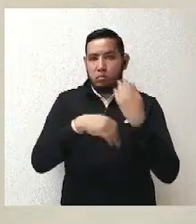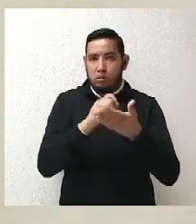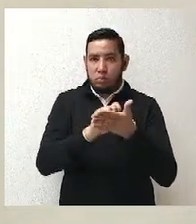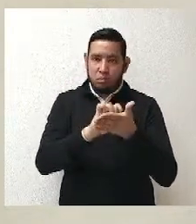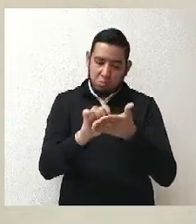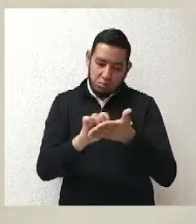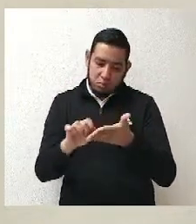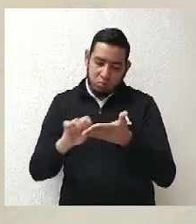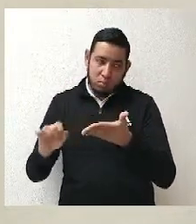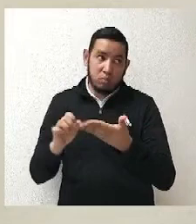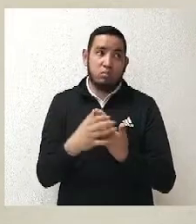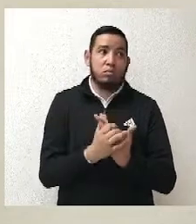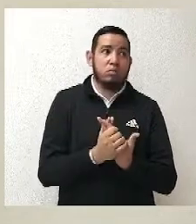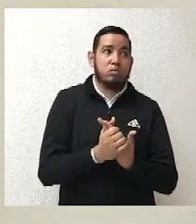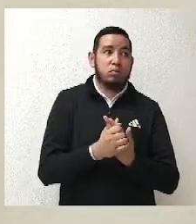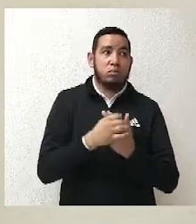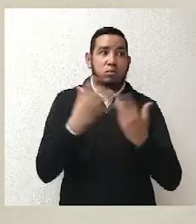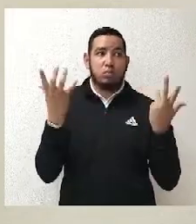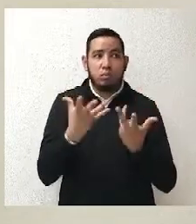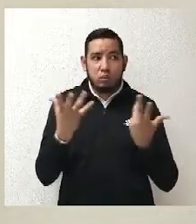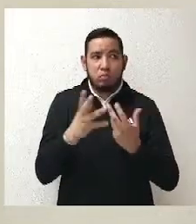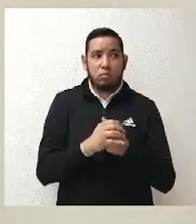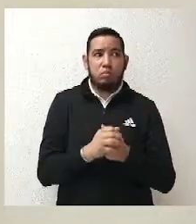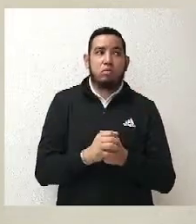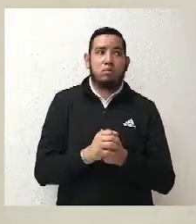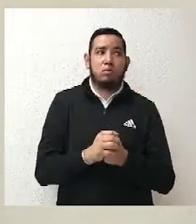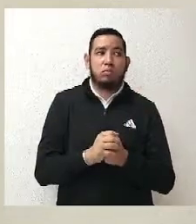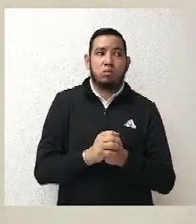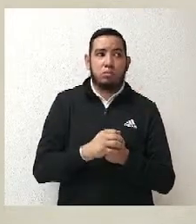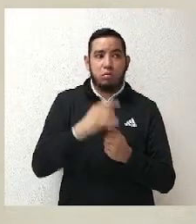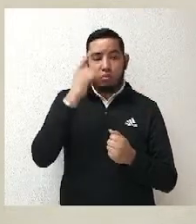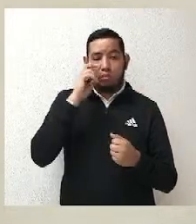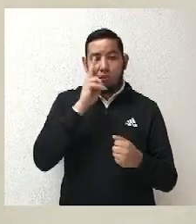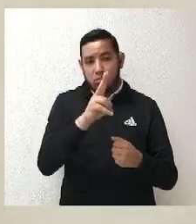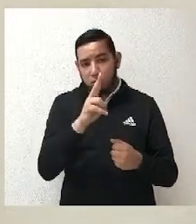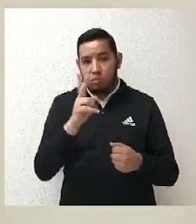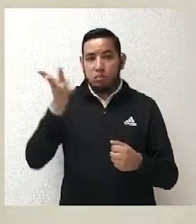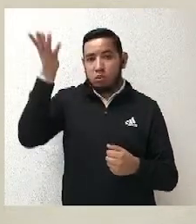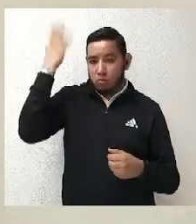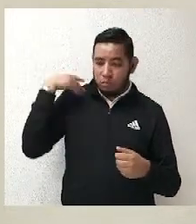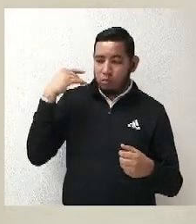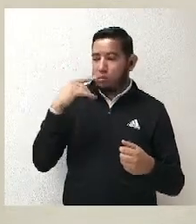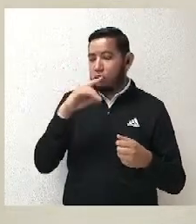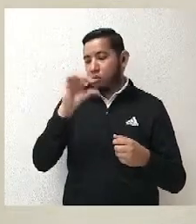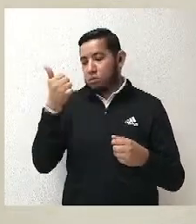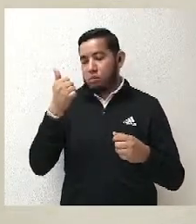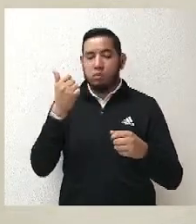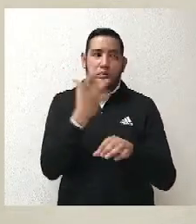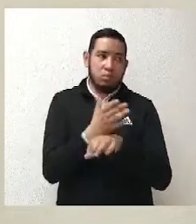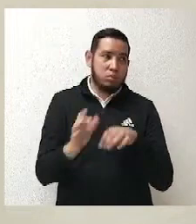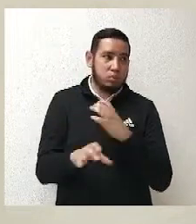por tema, que no vale la pena que se los repiten, ya lo vimos en la sentencia que comentamos.